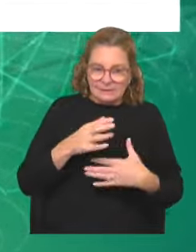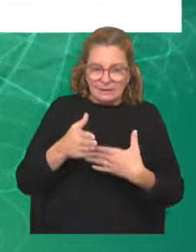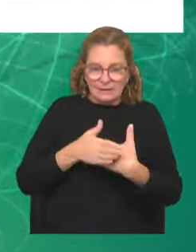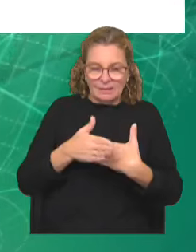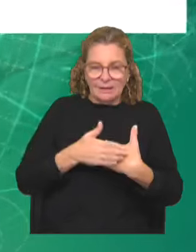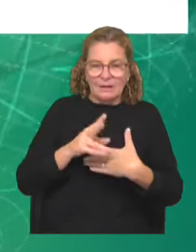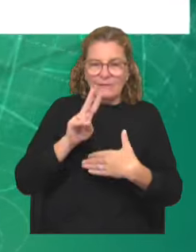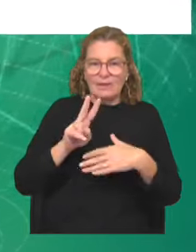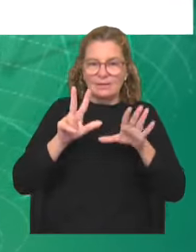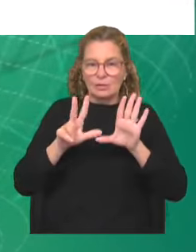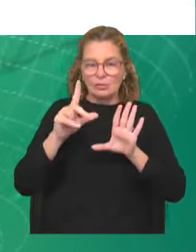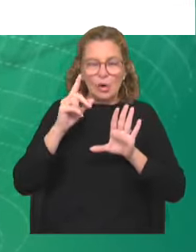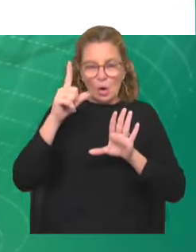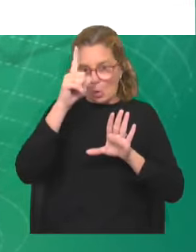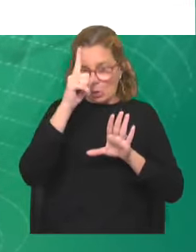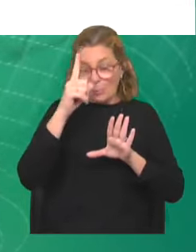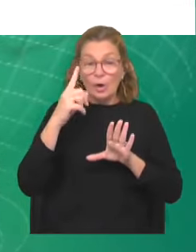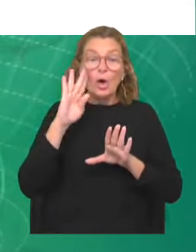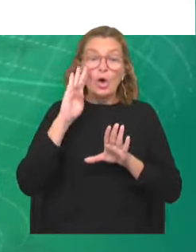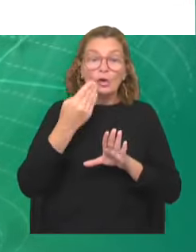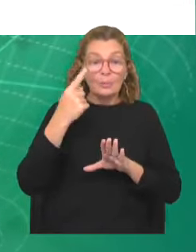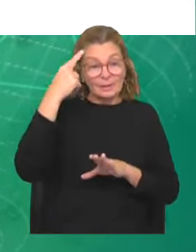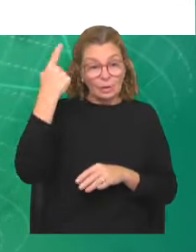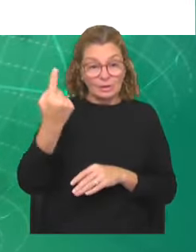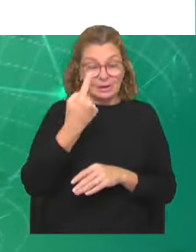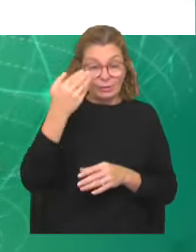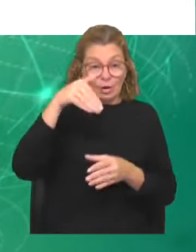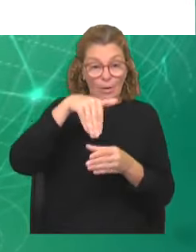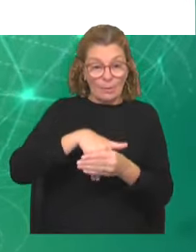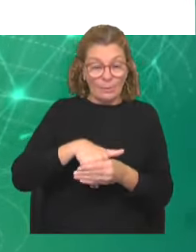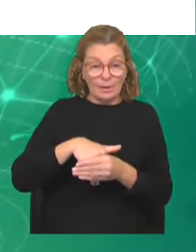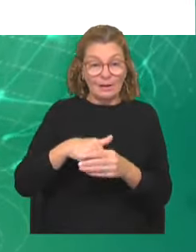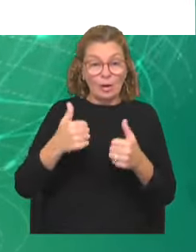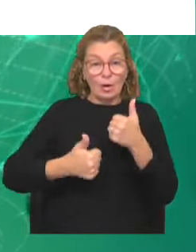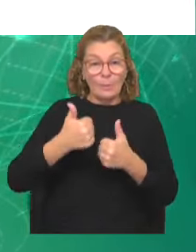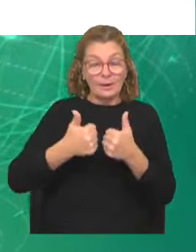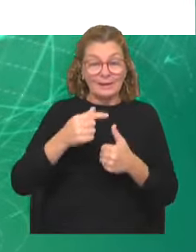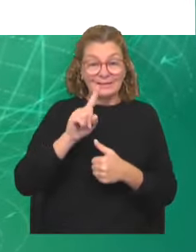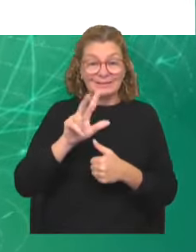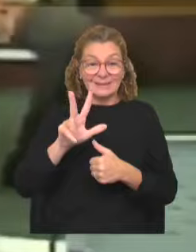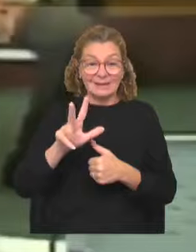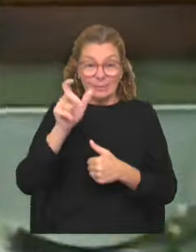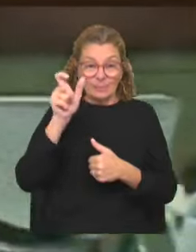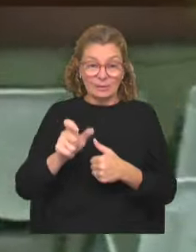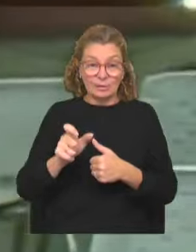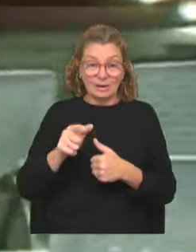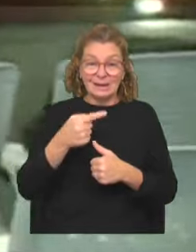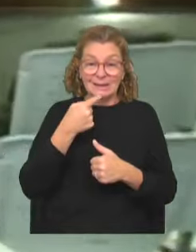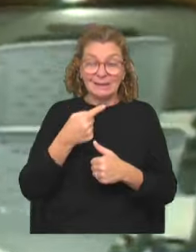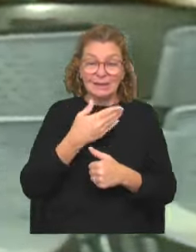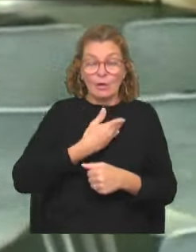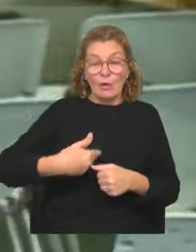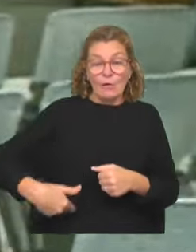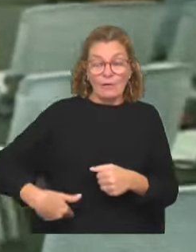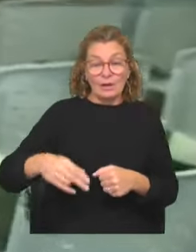el 28 de julio por el reconocimiento internacional que tendrán o no los comicios en los que competirán 13 candidaturas. En este contexto, el gobierno